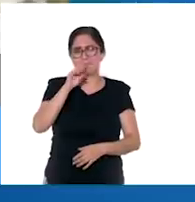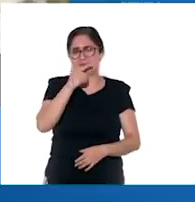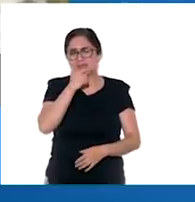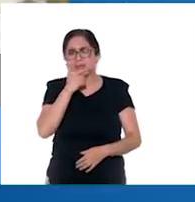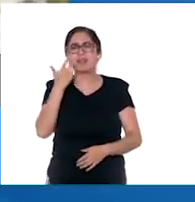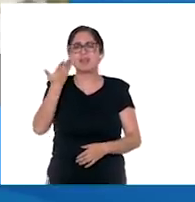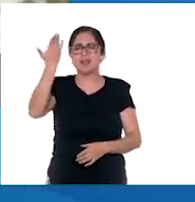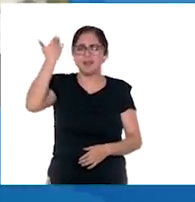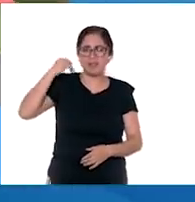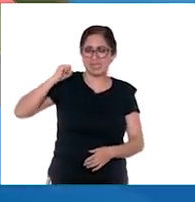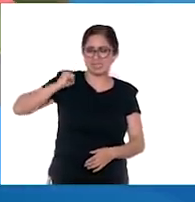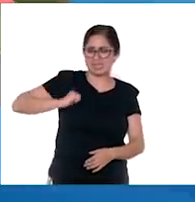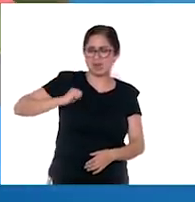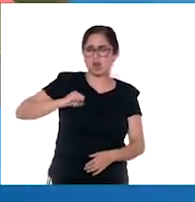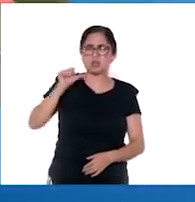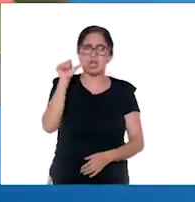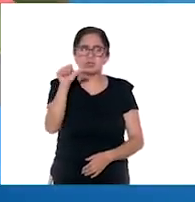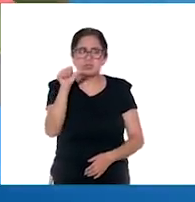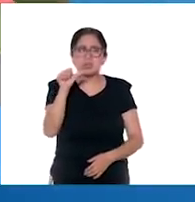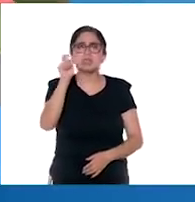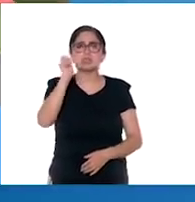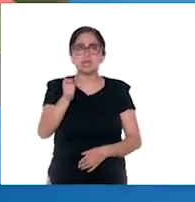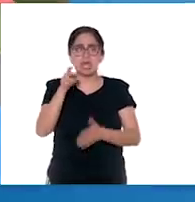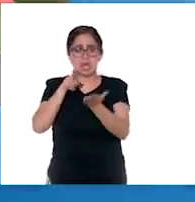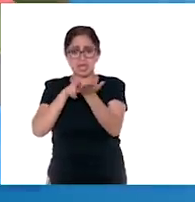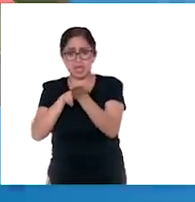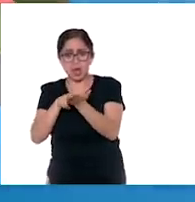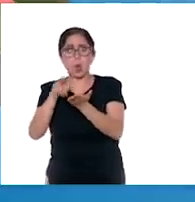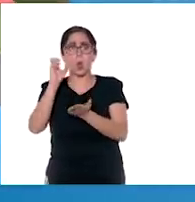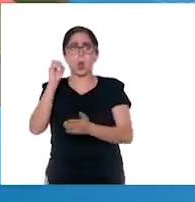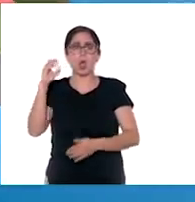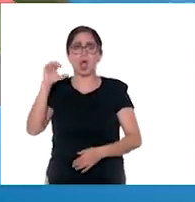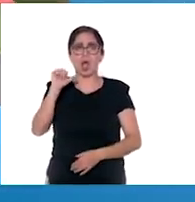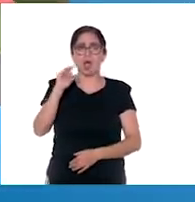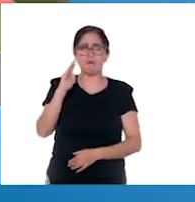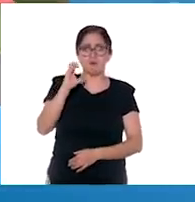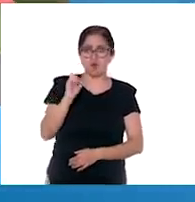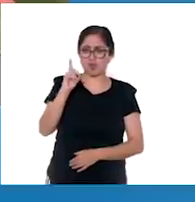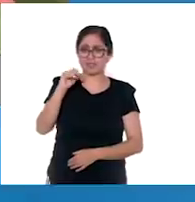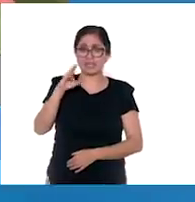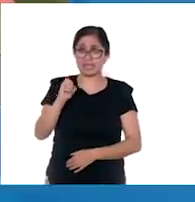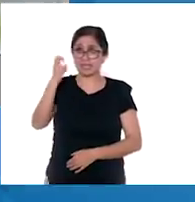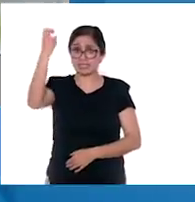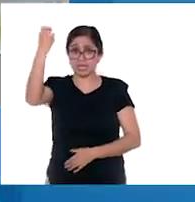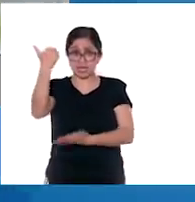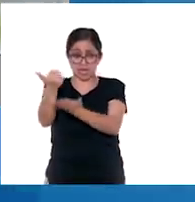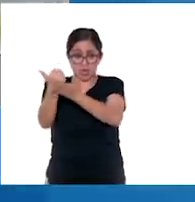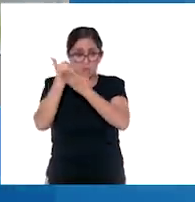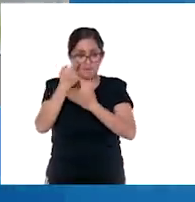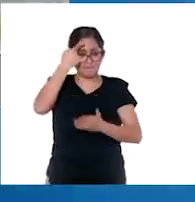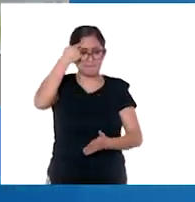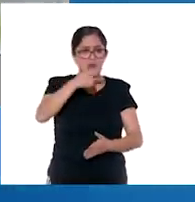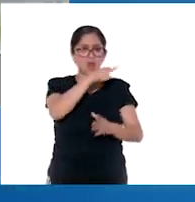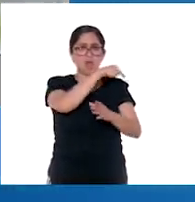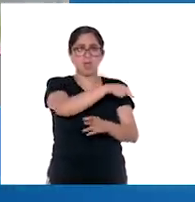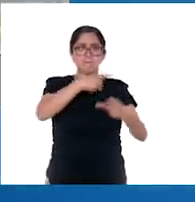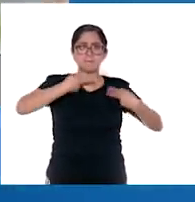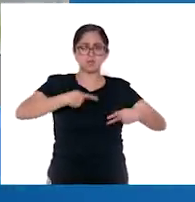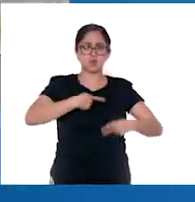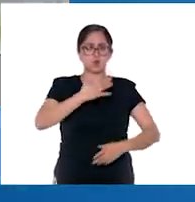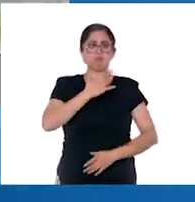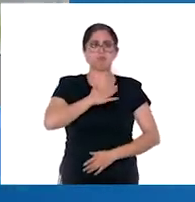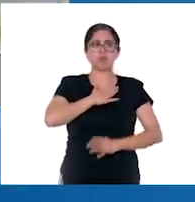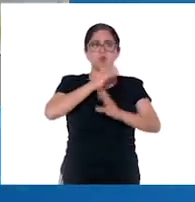en el siglo XVI, eran los negros y afrodescendientes a los que se buscaba para que anunciaran los pendones con trompetas y con